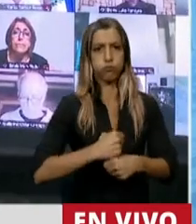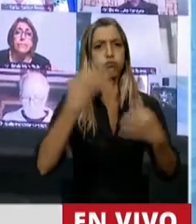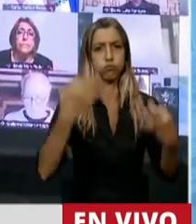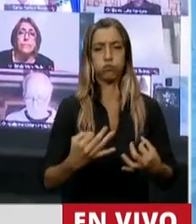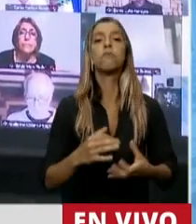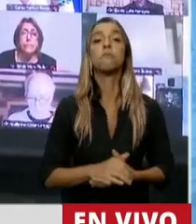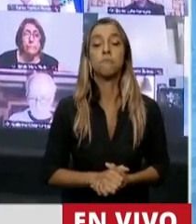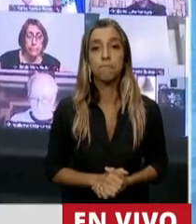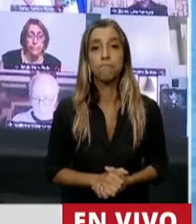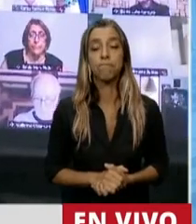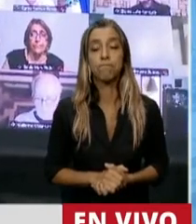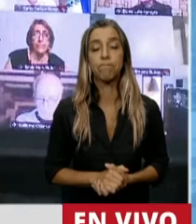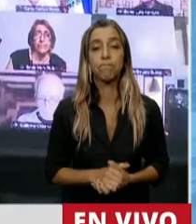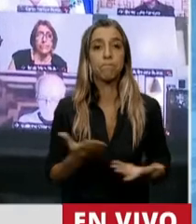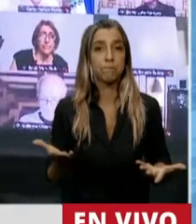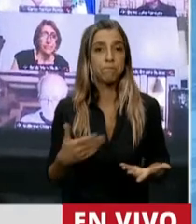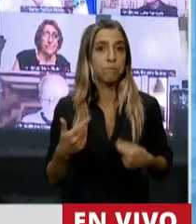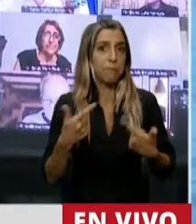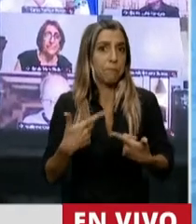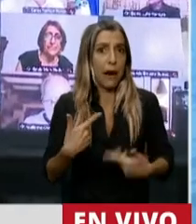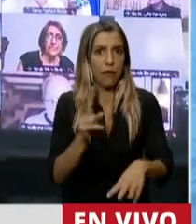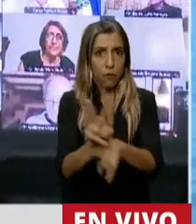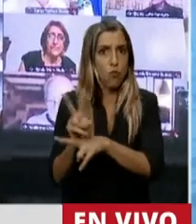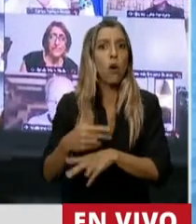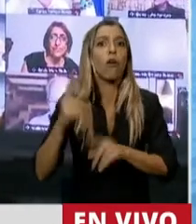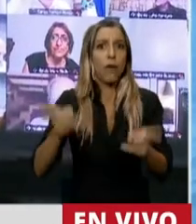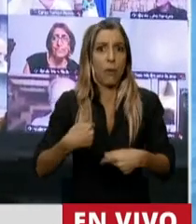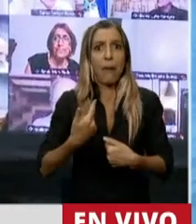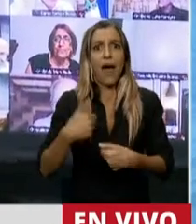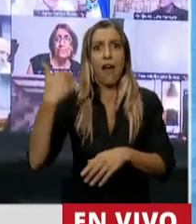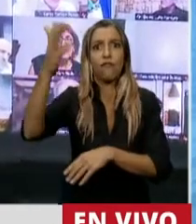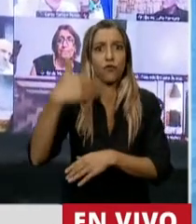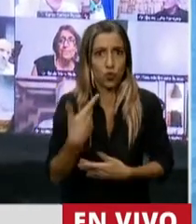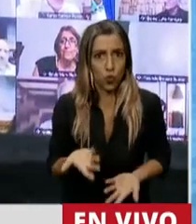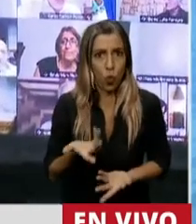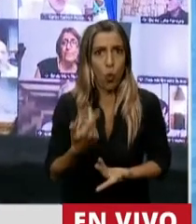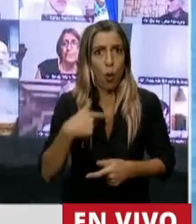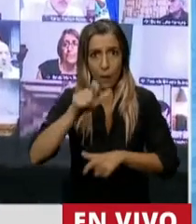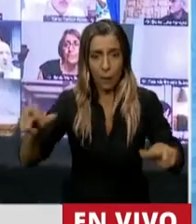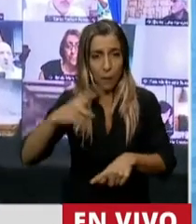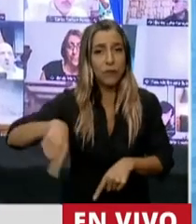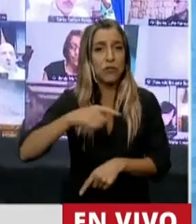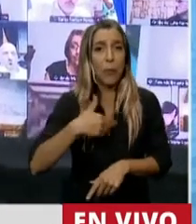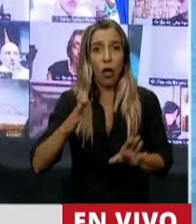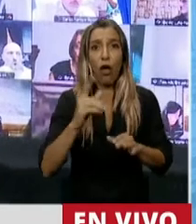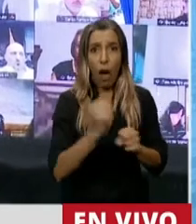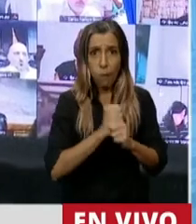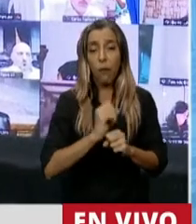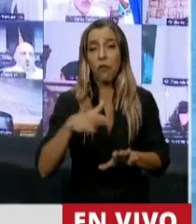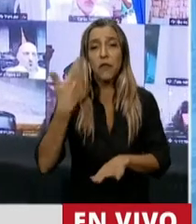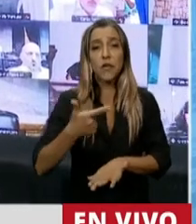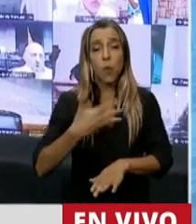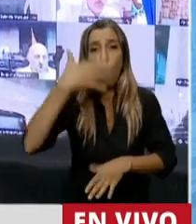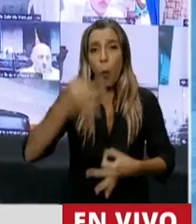cuidar a las futuras generaciones, después no lo cumplimos porque no le asignamos los recursos.